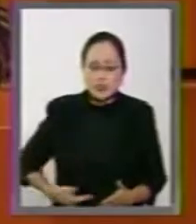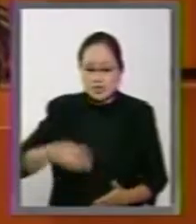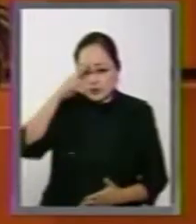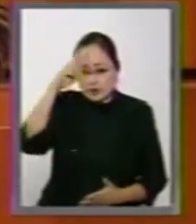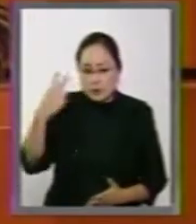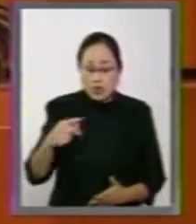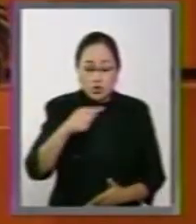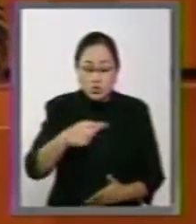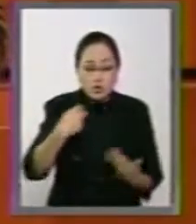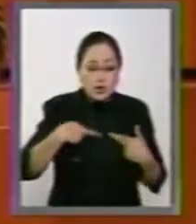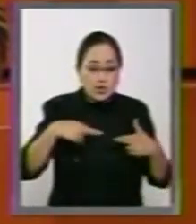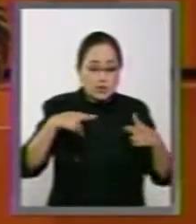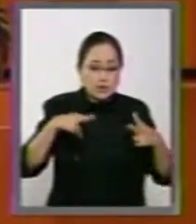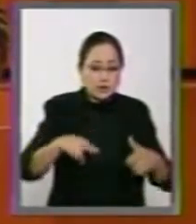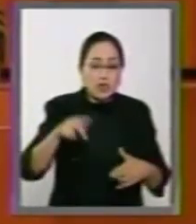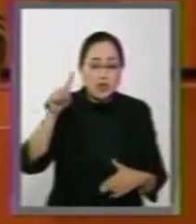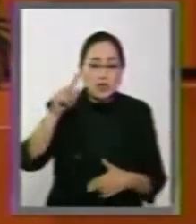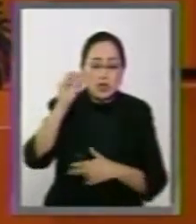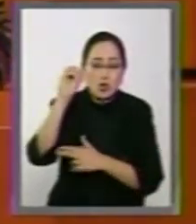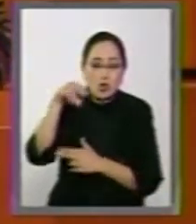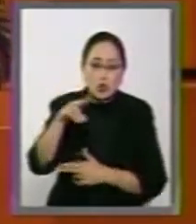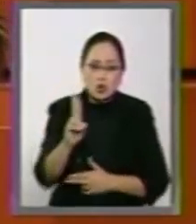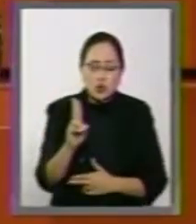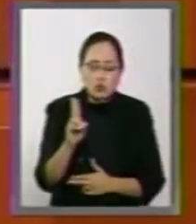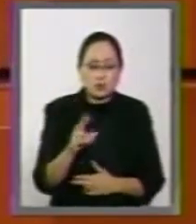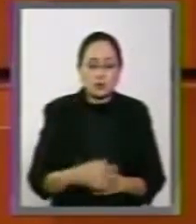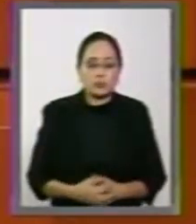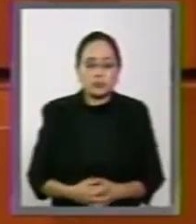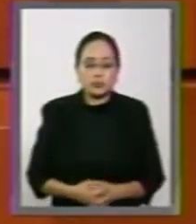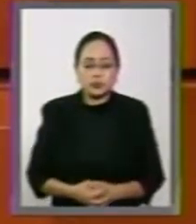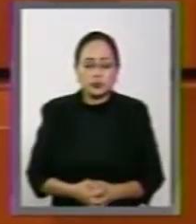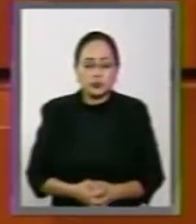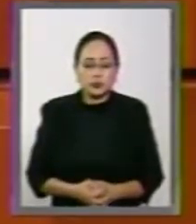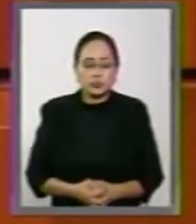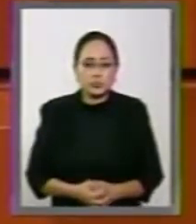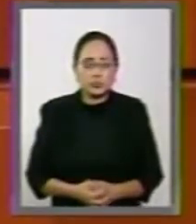ante el Pleno de la Organización de las Naciones Unidas.